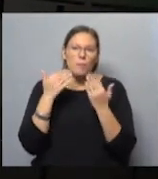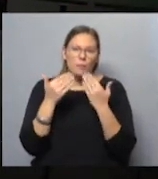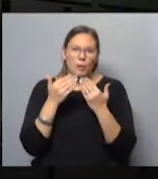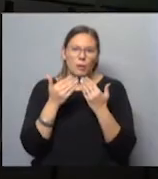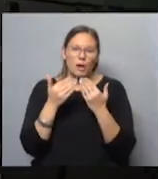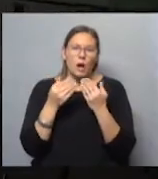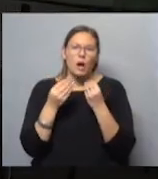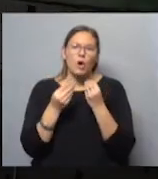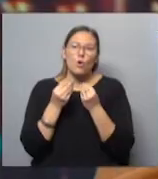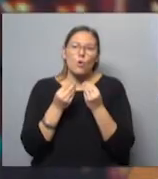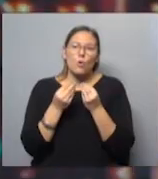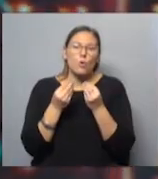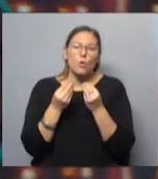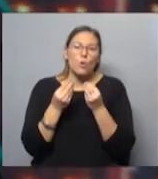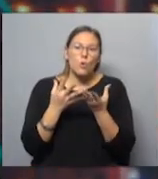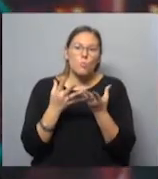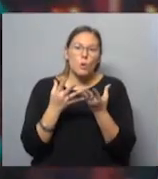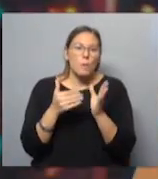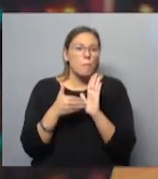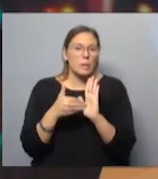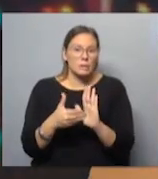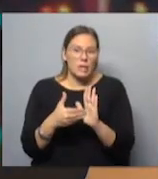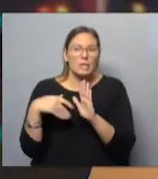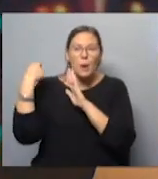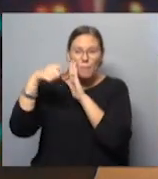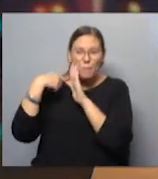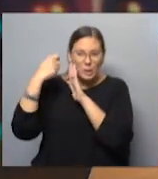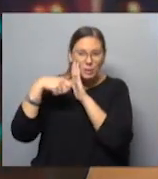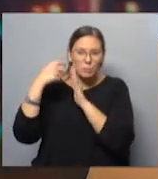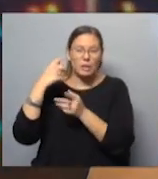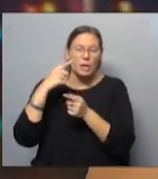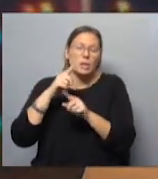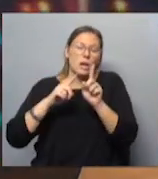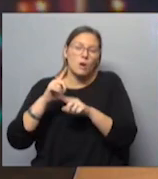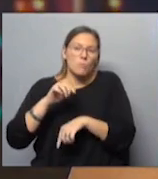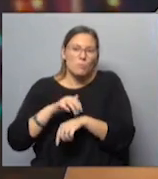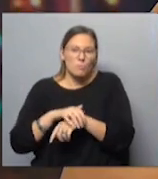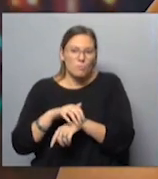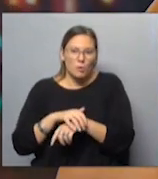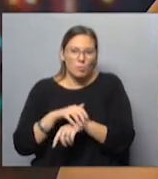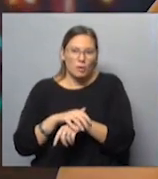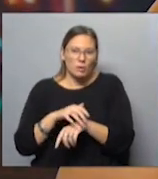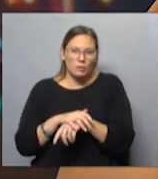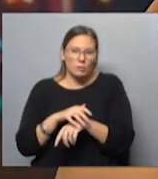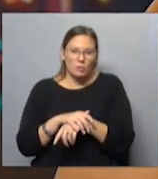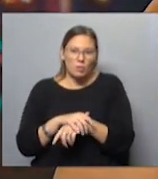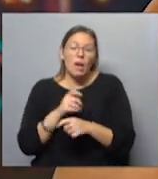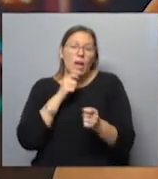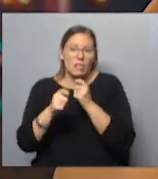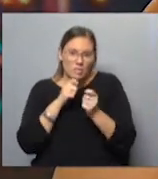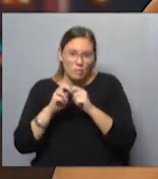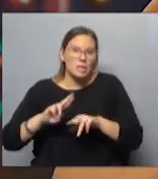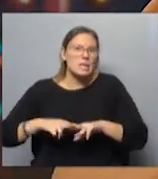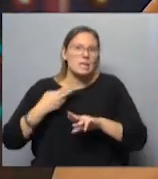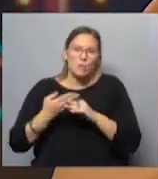cómo la llevás, esto de estar presentando una película, y que en algún momento estás en el trajín de la entrevista, se